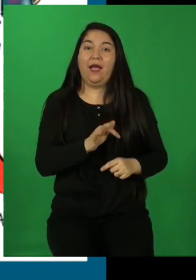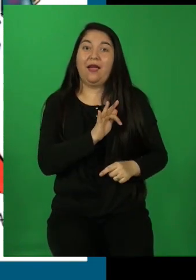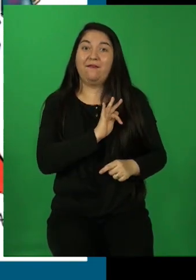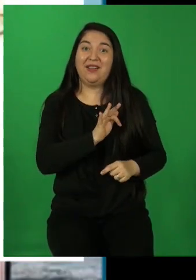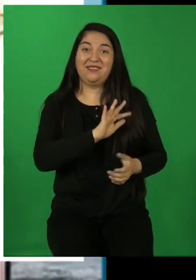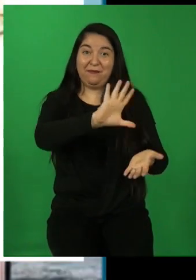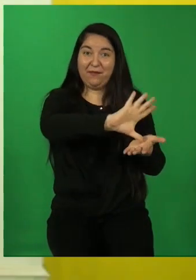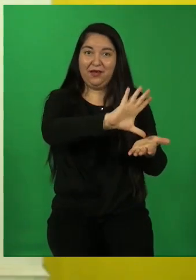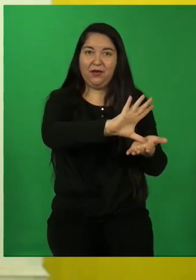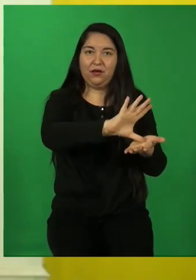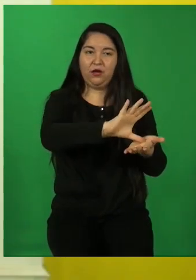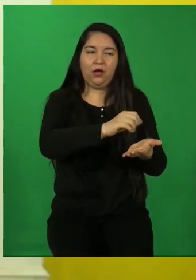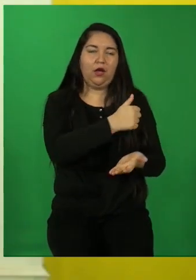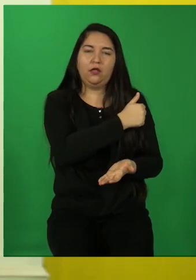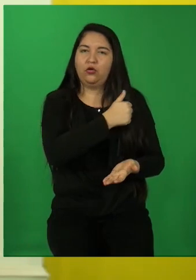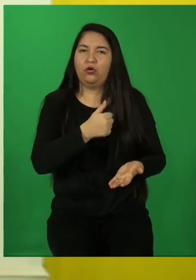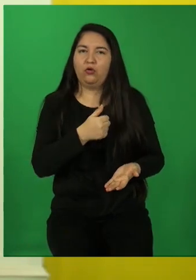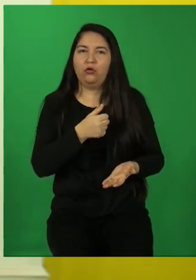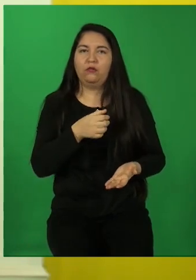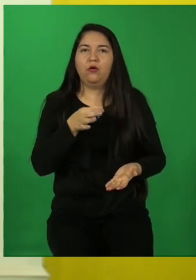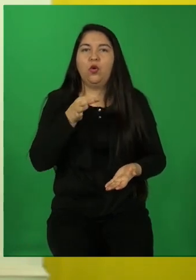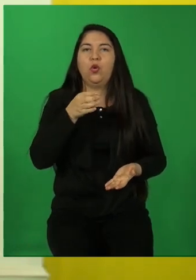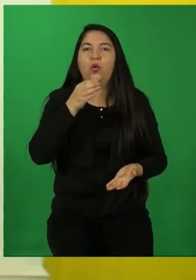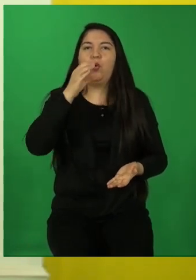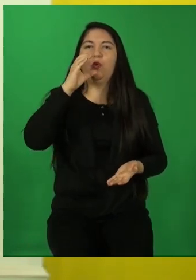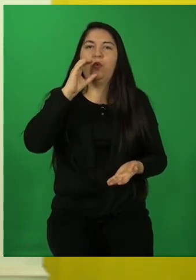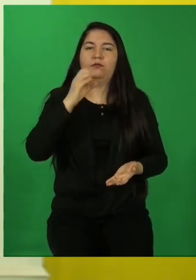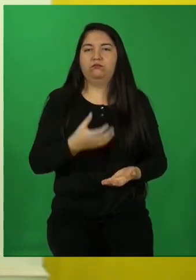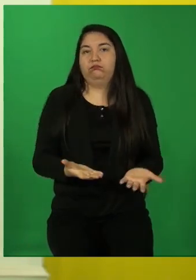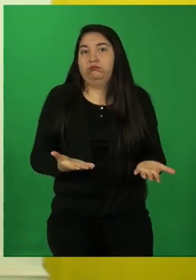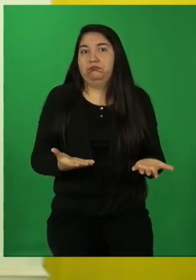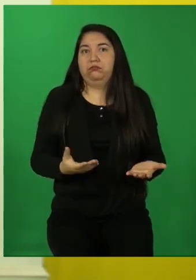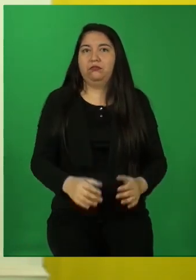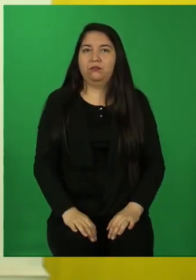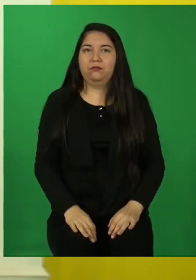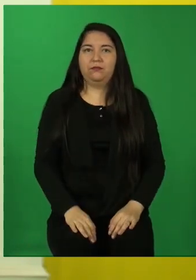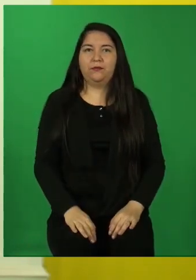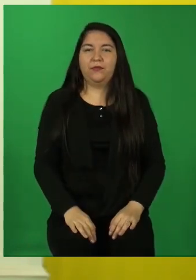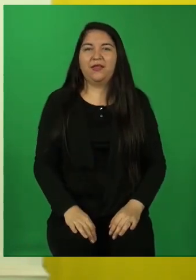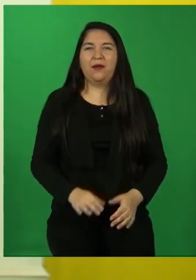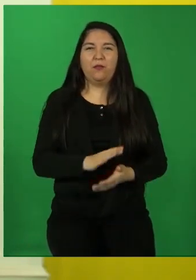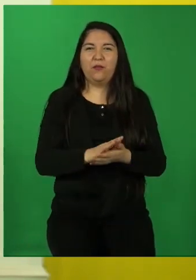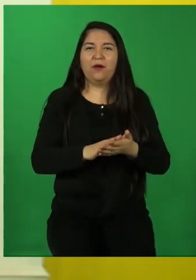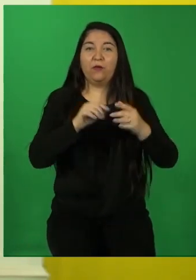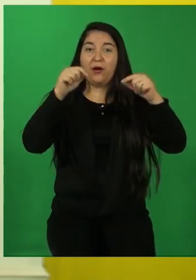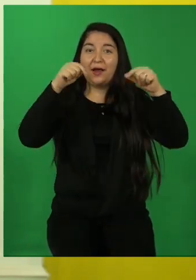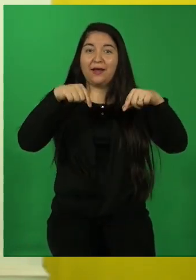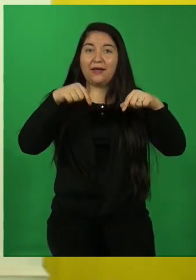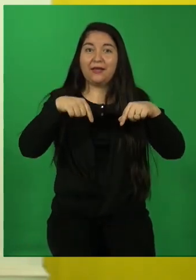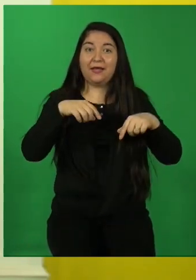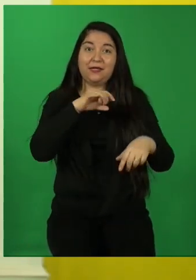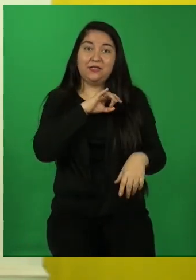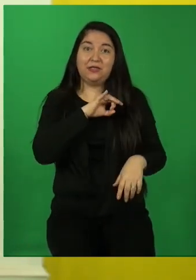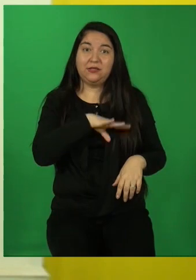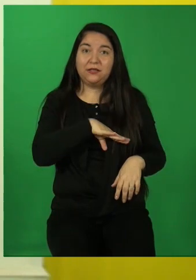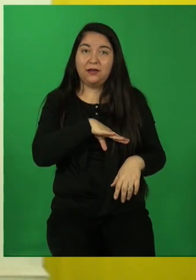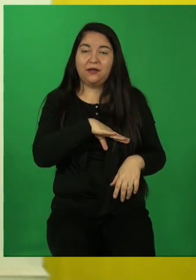Además de por nacionalidad, hay por etnias. Por ejemplo, acá en nuestro país tenemos